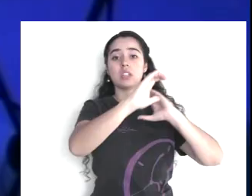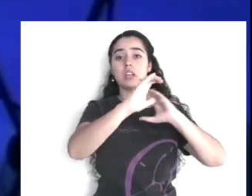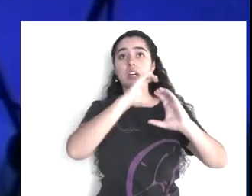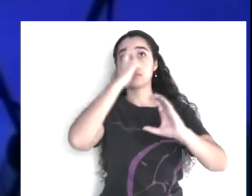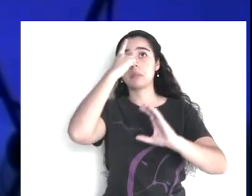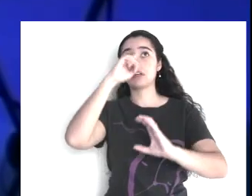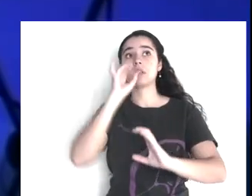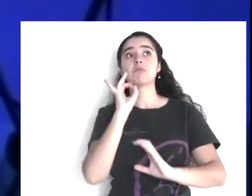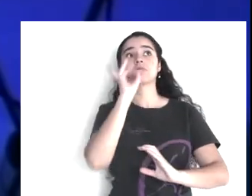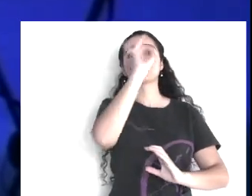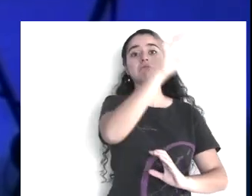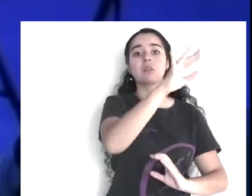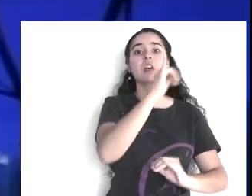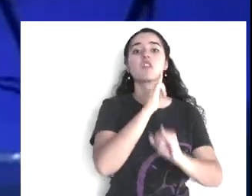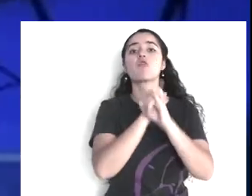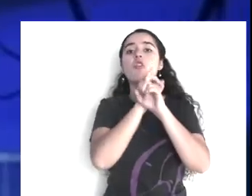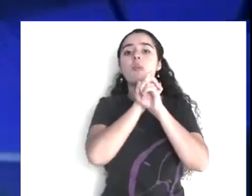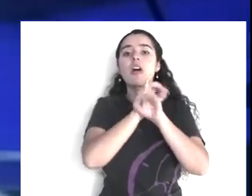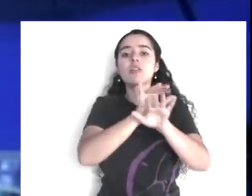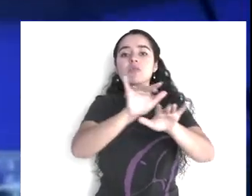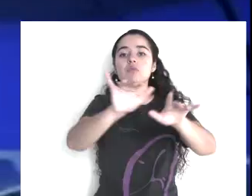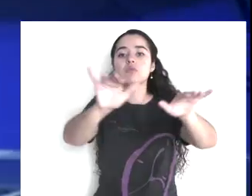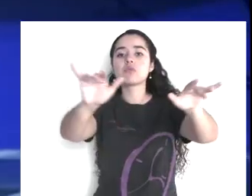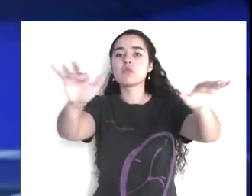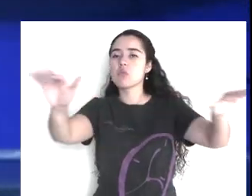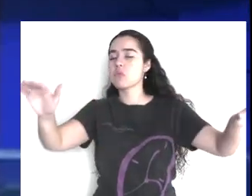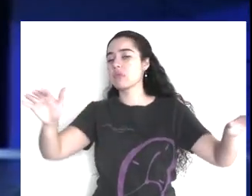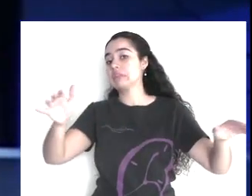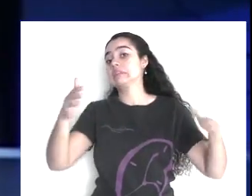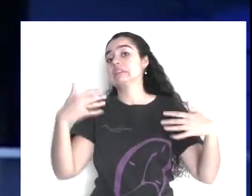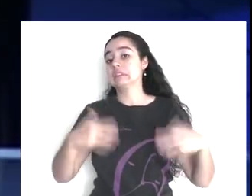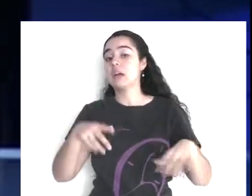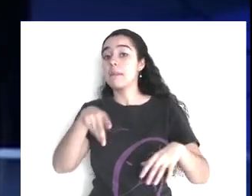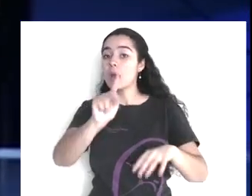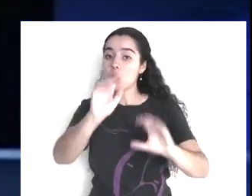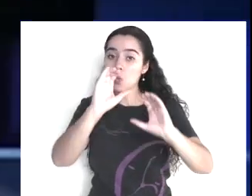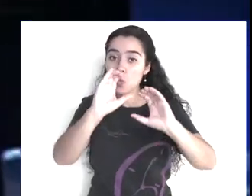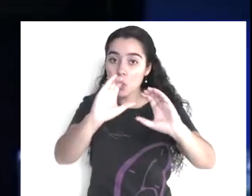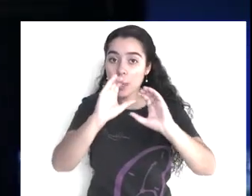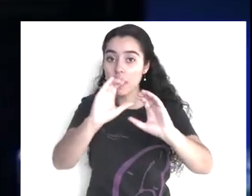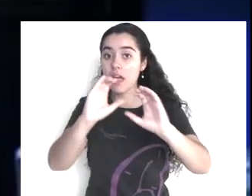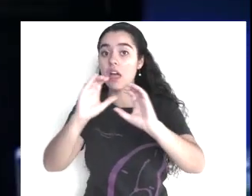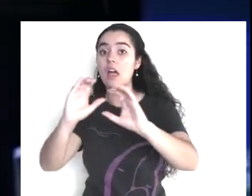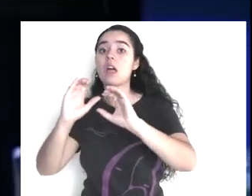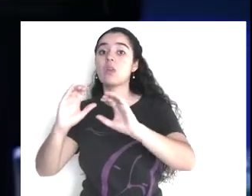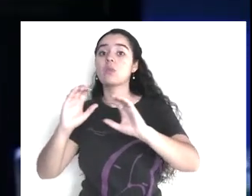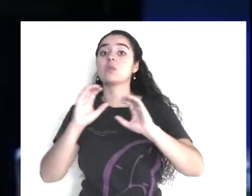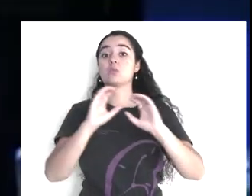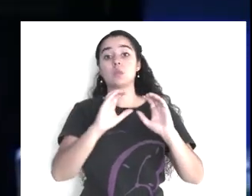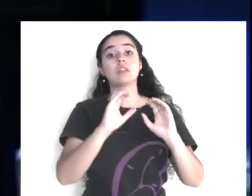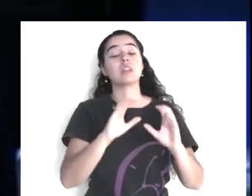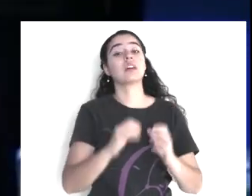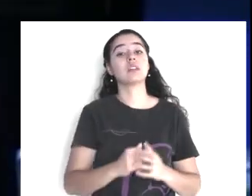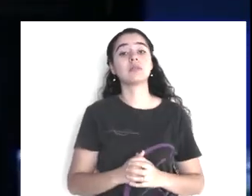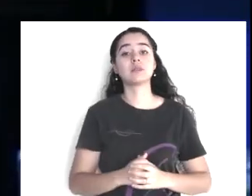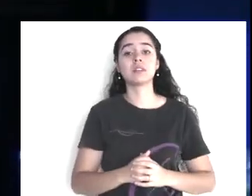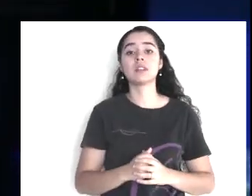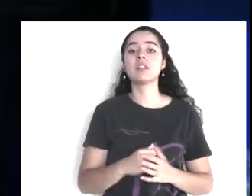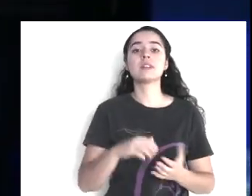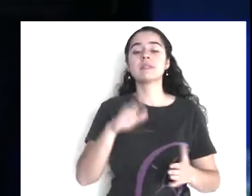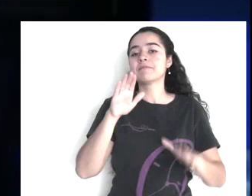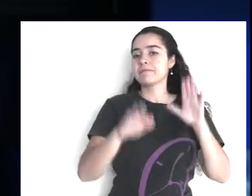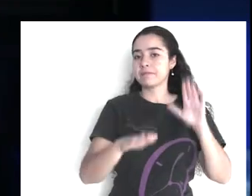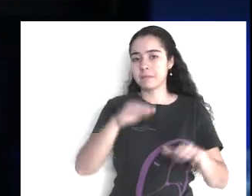pero hay que tener, mucho cuidado, es más, de hecho, hay un refrán, que dice, voz del pueblo, voz de Dios, háganme favor,